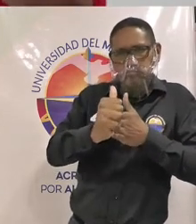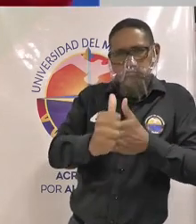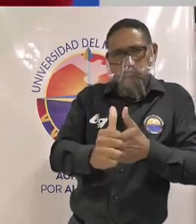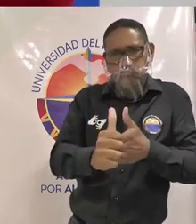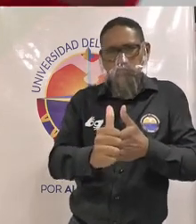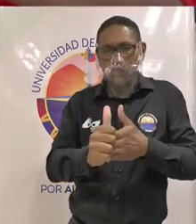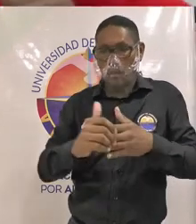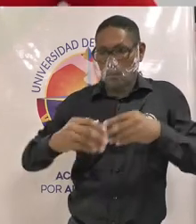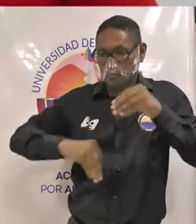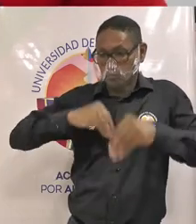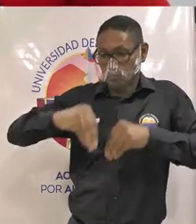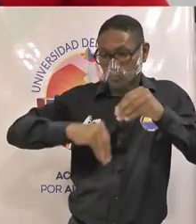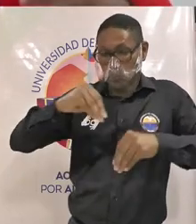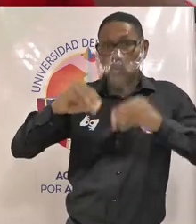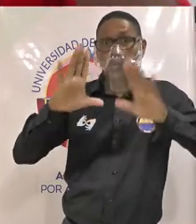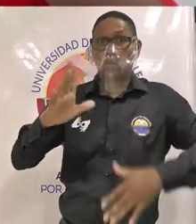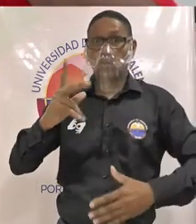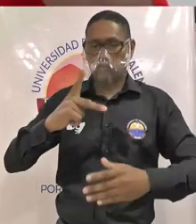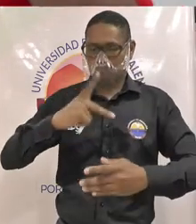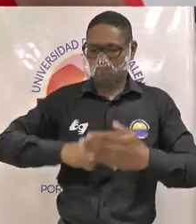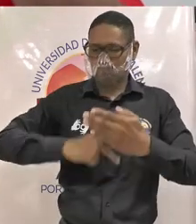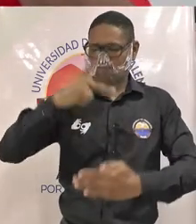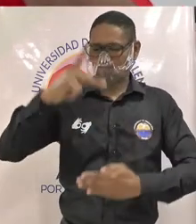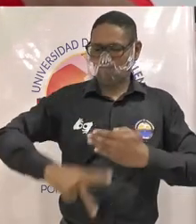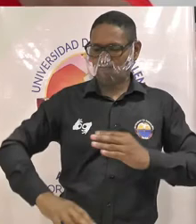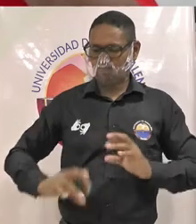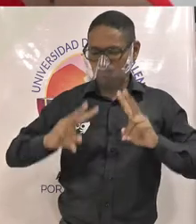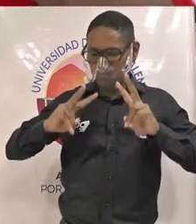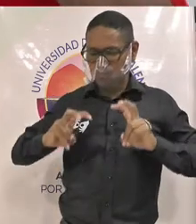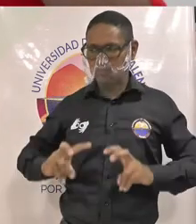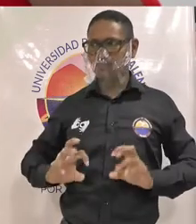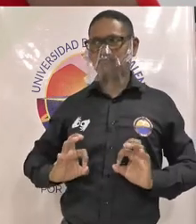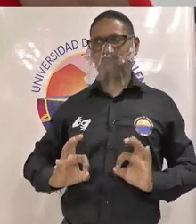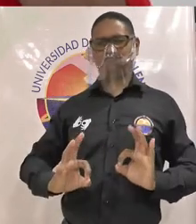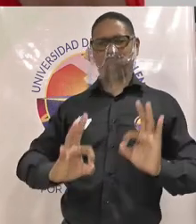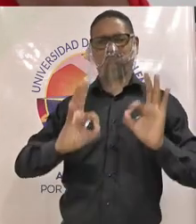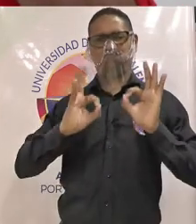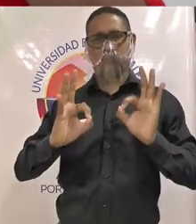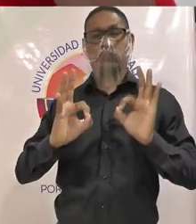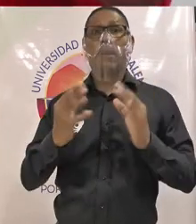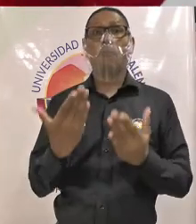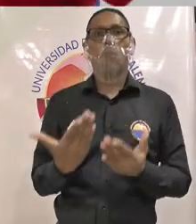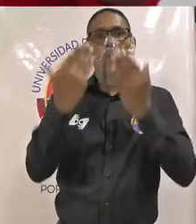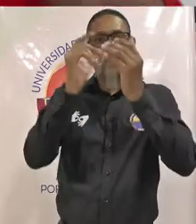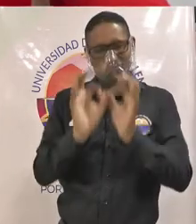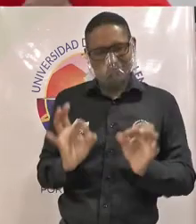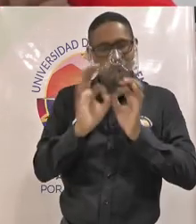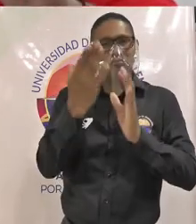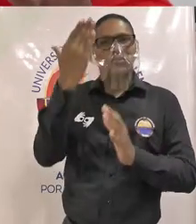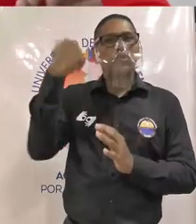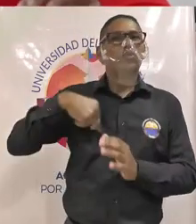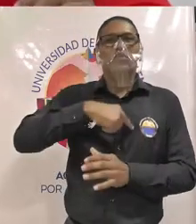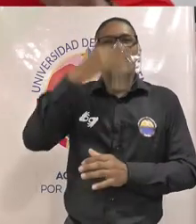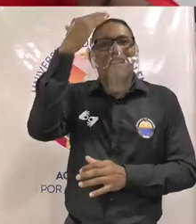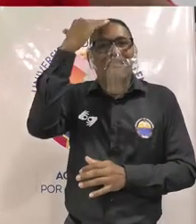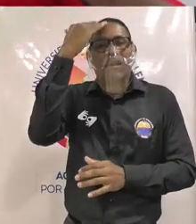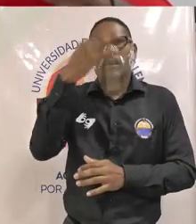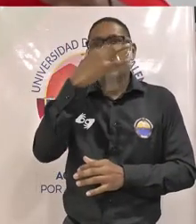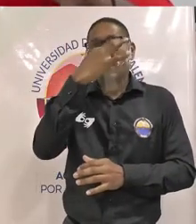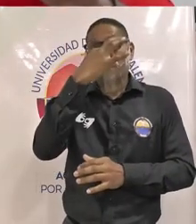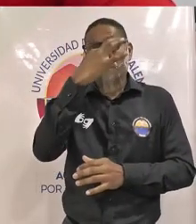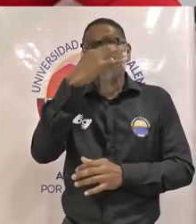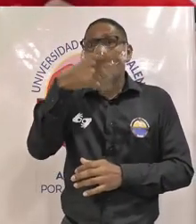un producto de investigación ese producto de investigación es fundamental porque entendemos la tasa de